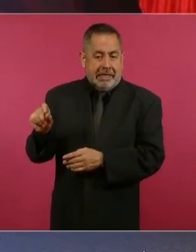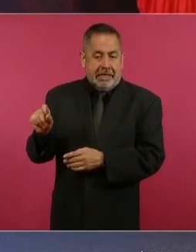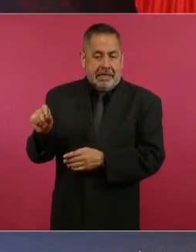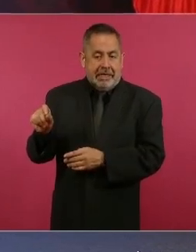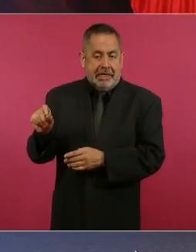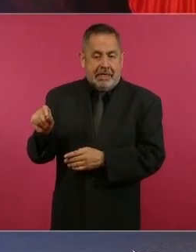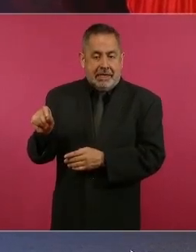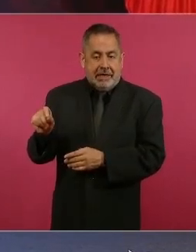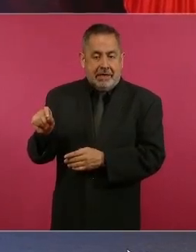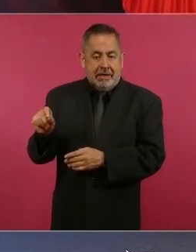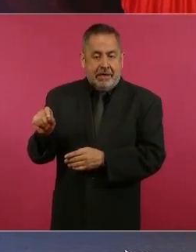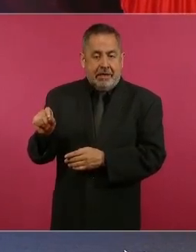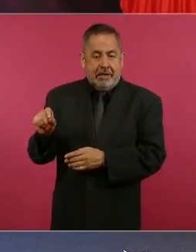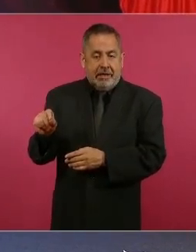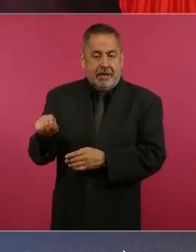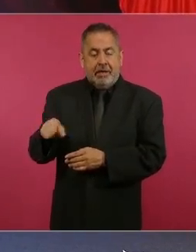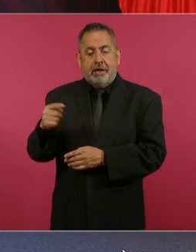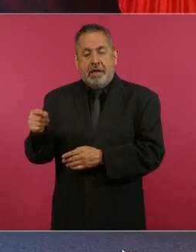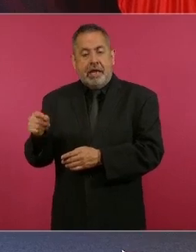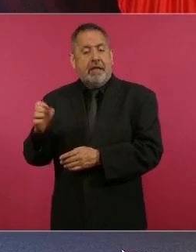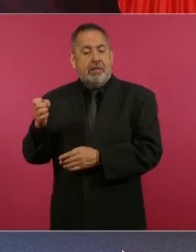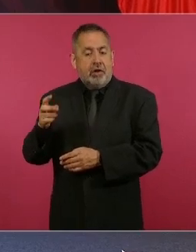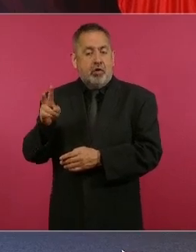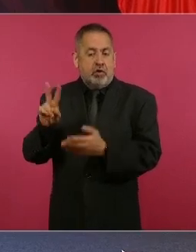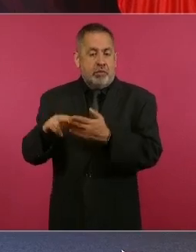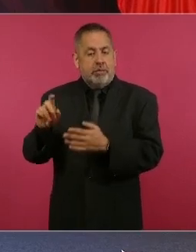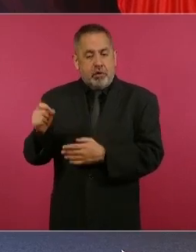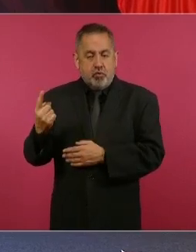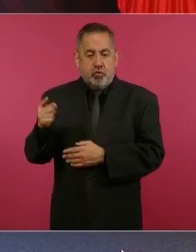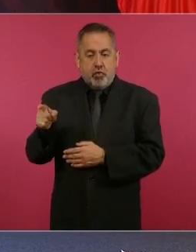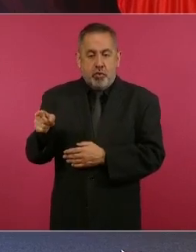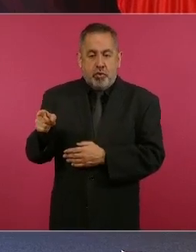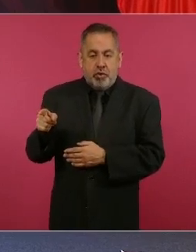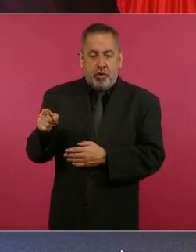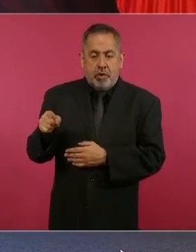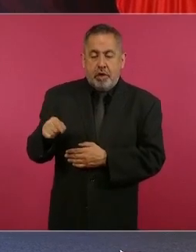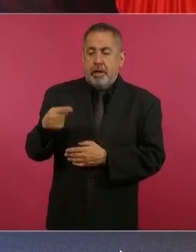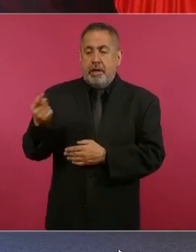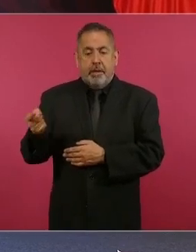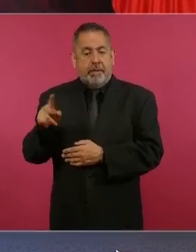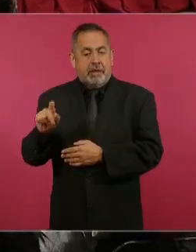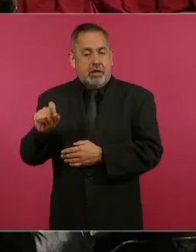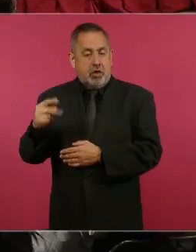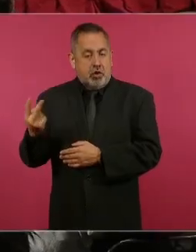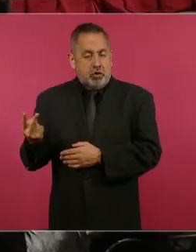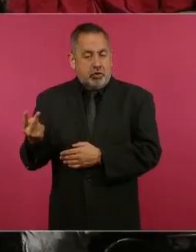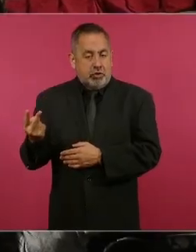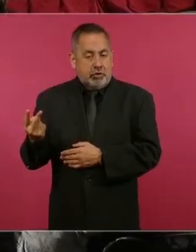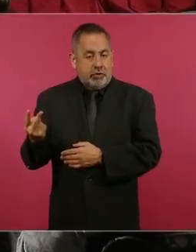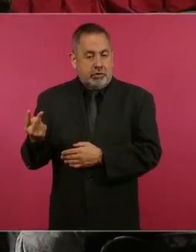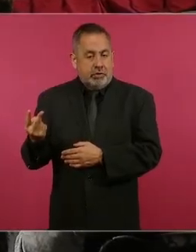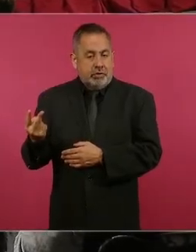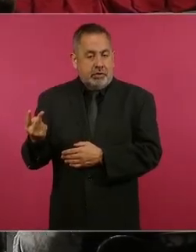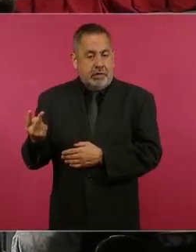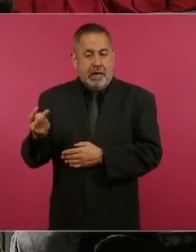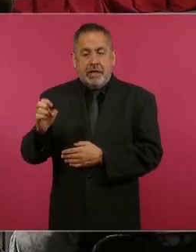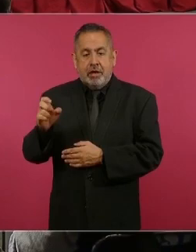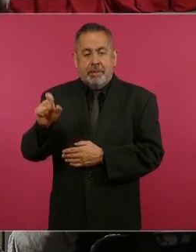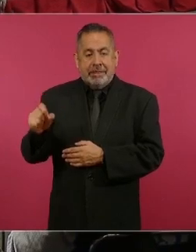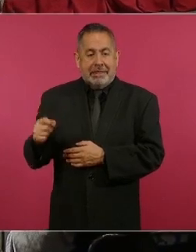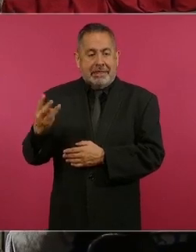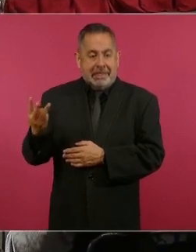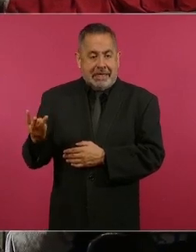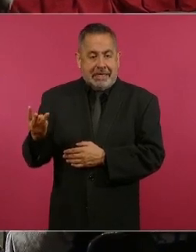enero del 21, enero del 22, enero del